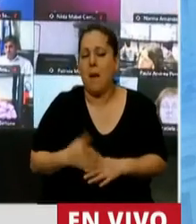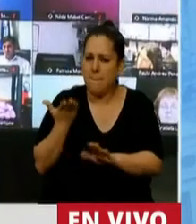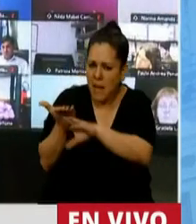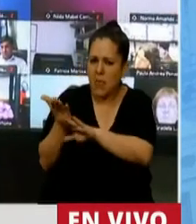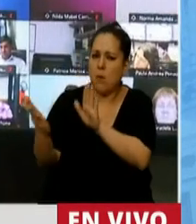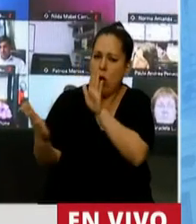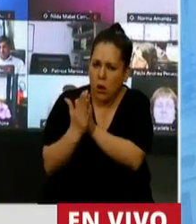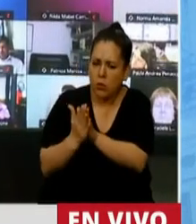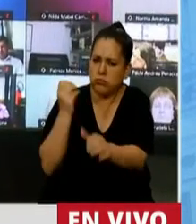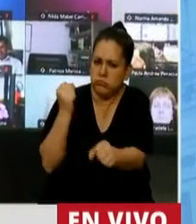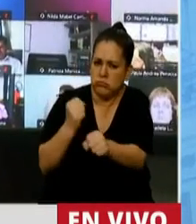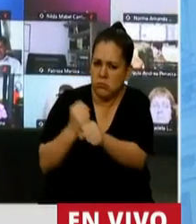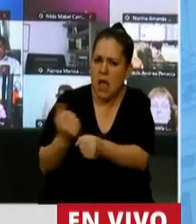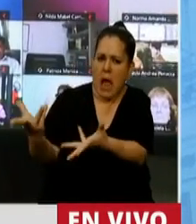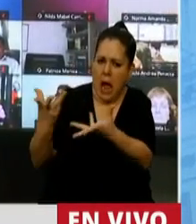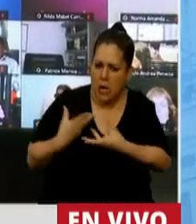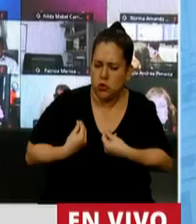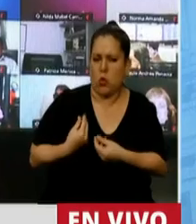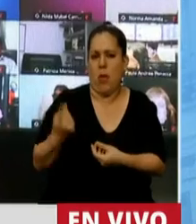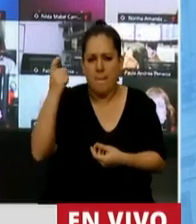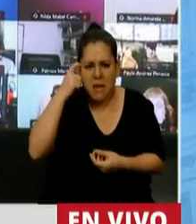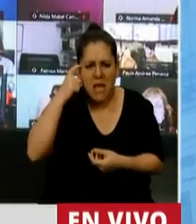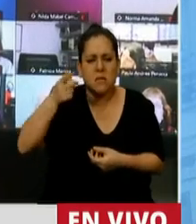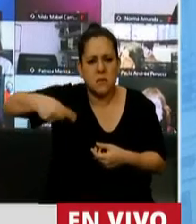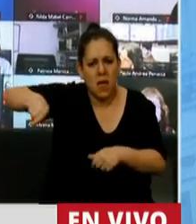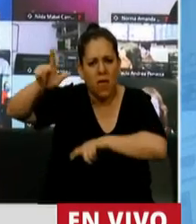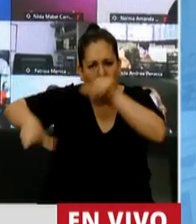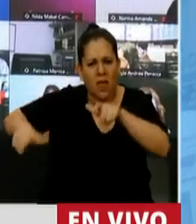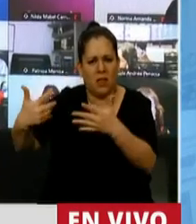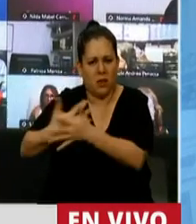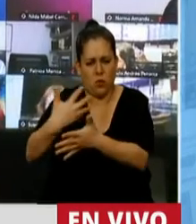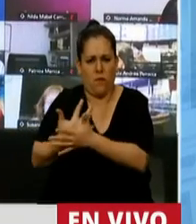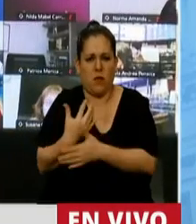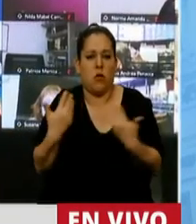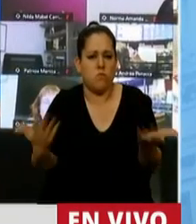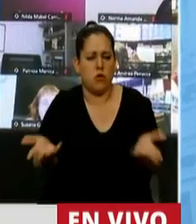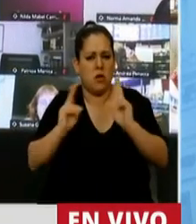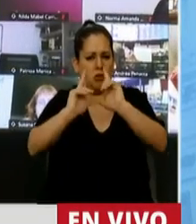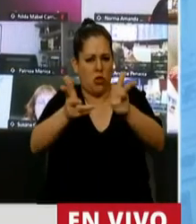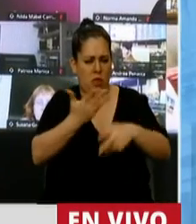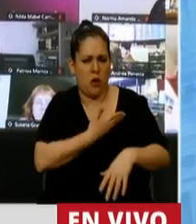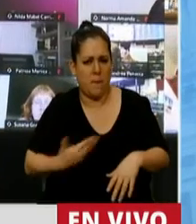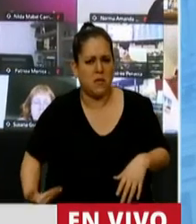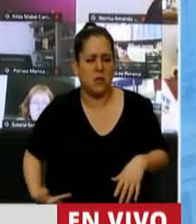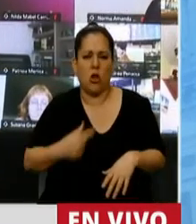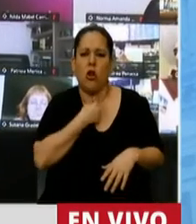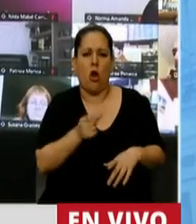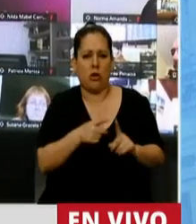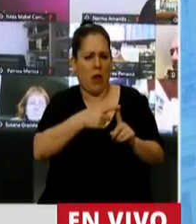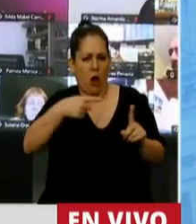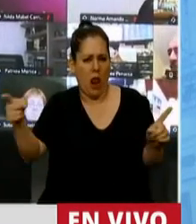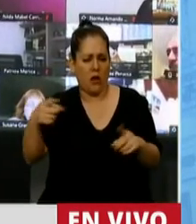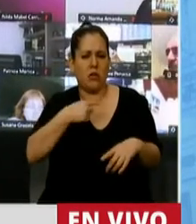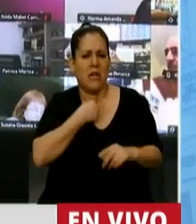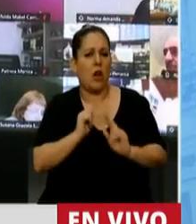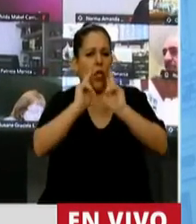acompañen, que ayuden, que piensen en la gente que la está pasando mal. Por eso, Presidente, yo no quiero ser muy extenso. Quiero